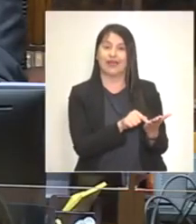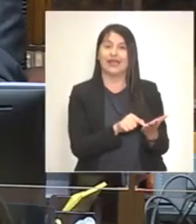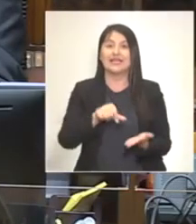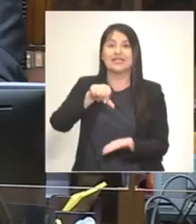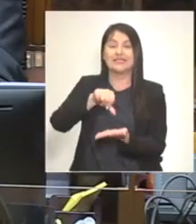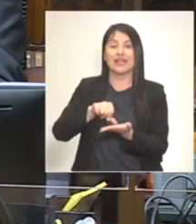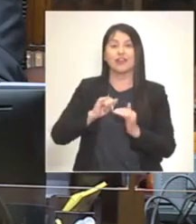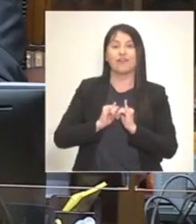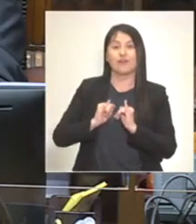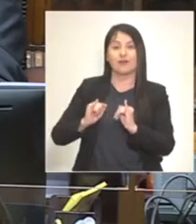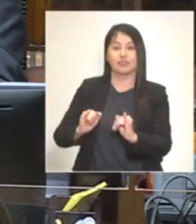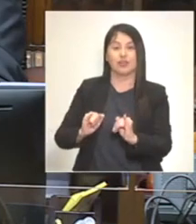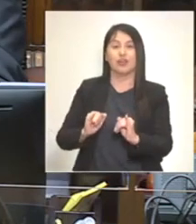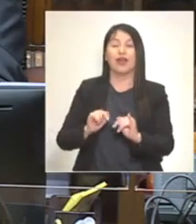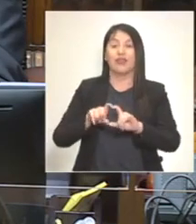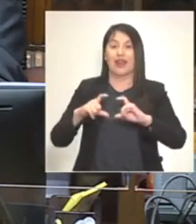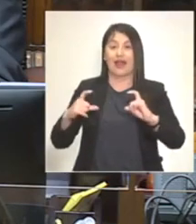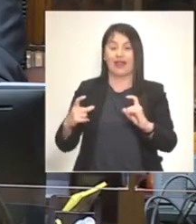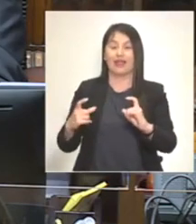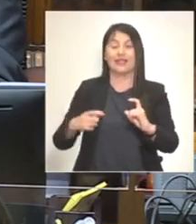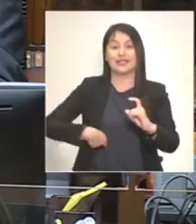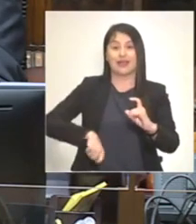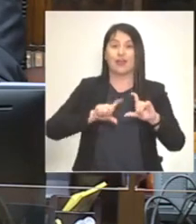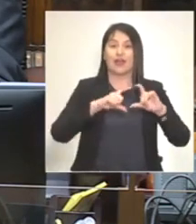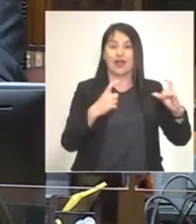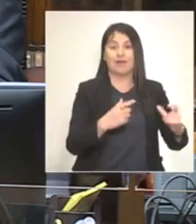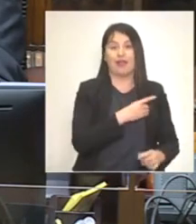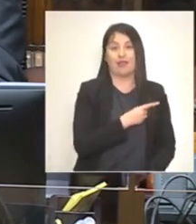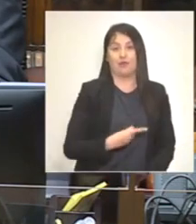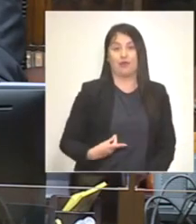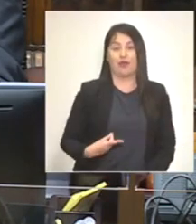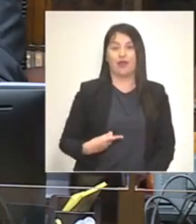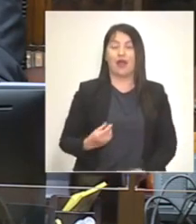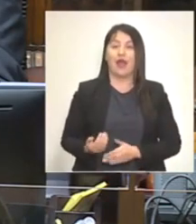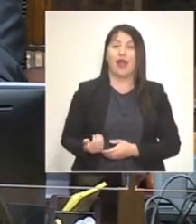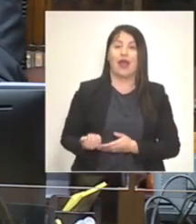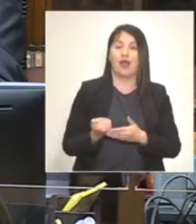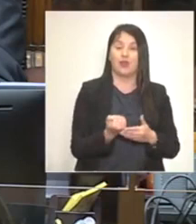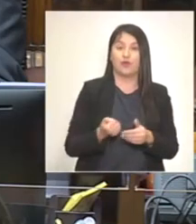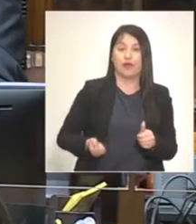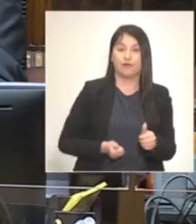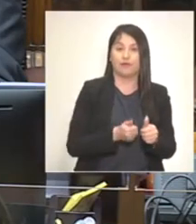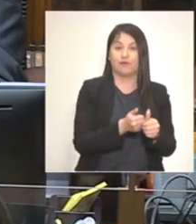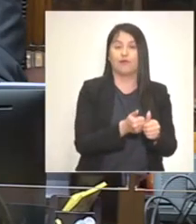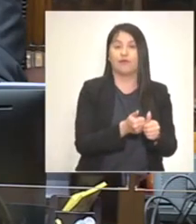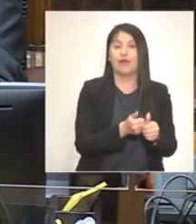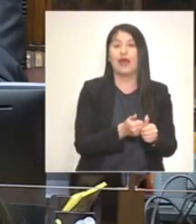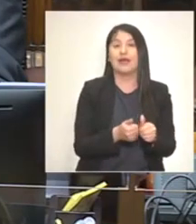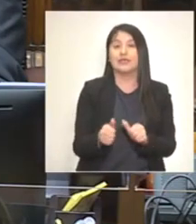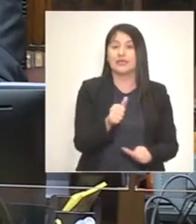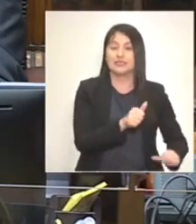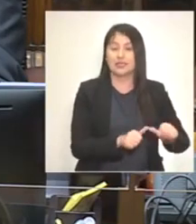información al Senado y la Cámara de Diputados. Realiza asesorías a los parlamentarios en el campo de las ciencias sociales, el derecho a la legislación,